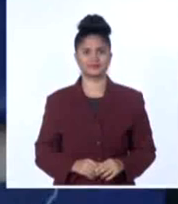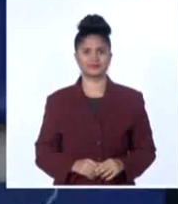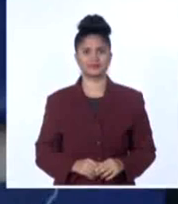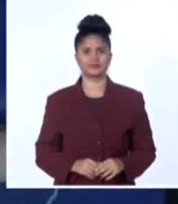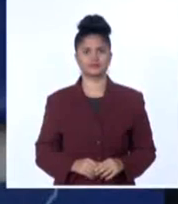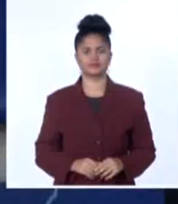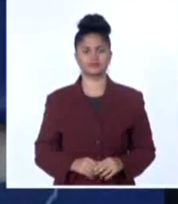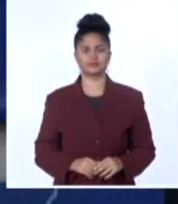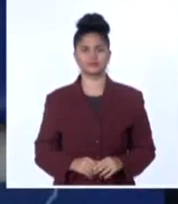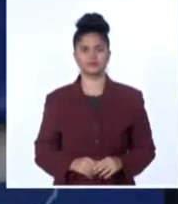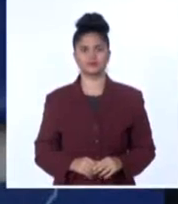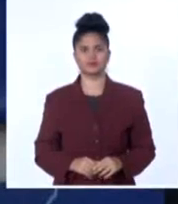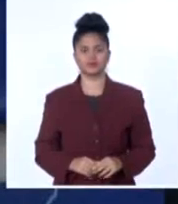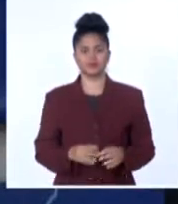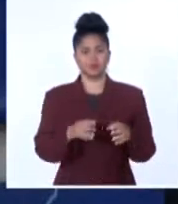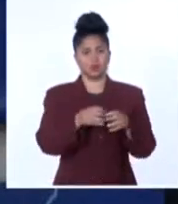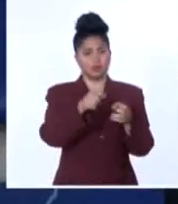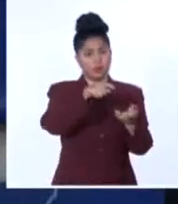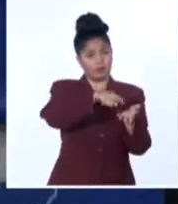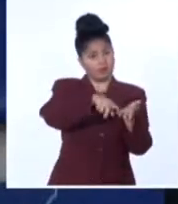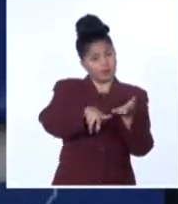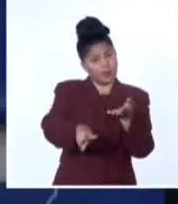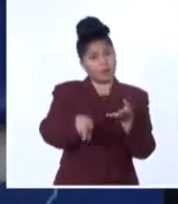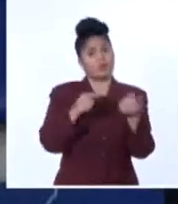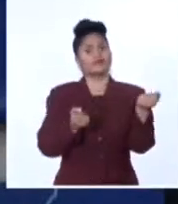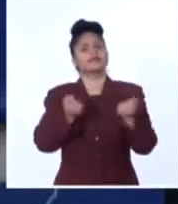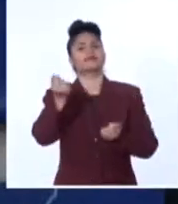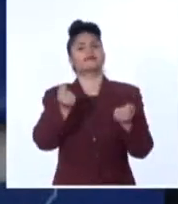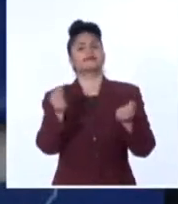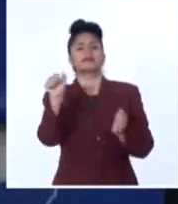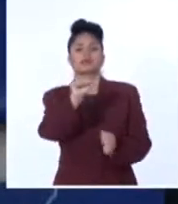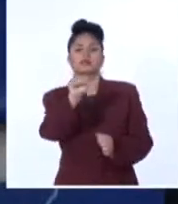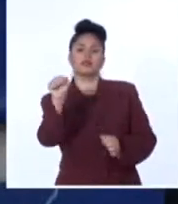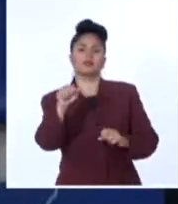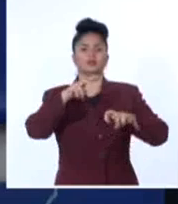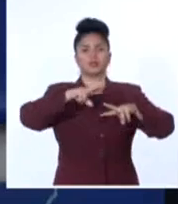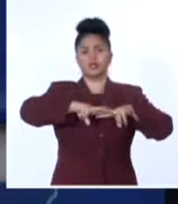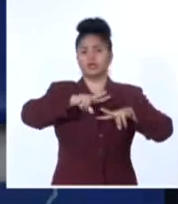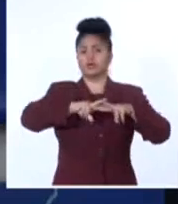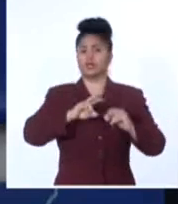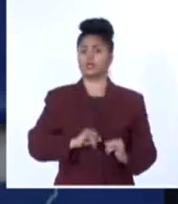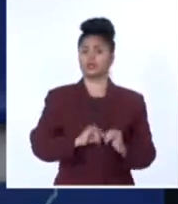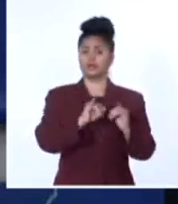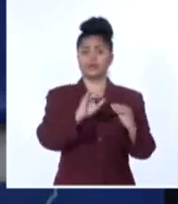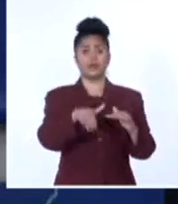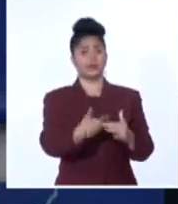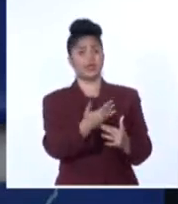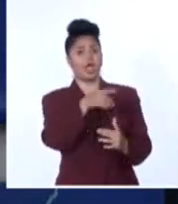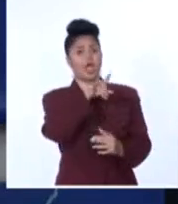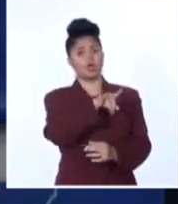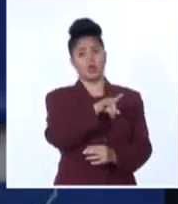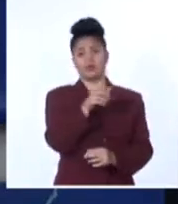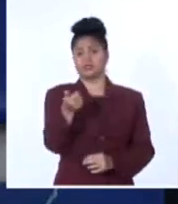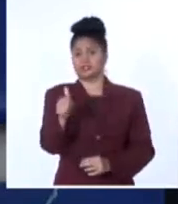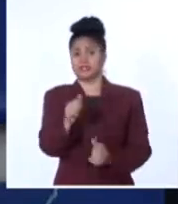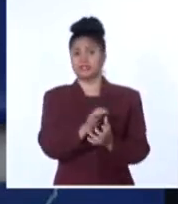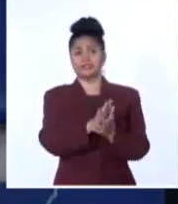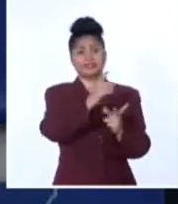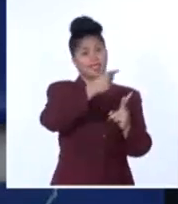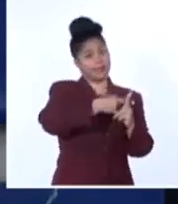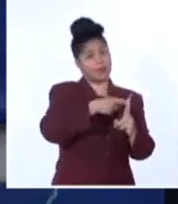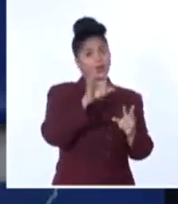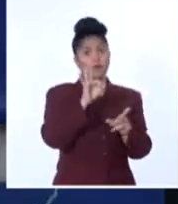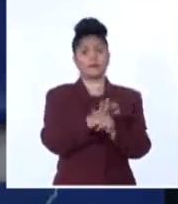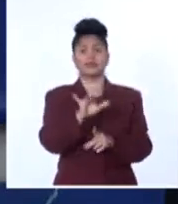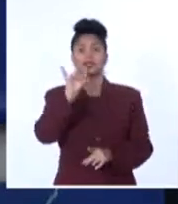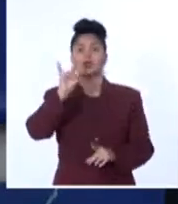La Comisión Provincial de Seguridad Vial de La Habana informa a los usuarios que los días 9 y 10 de mayo, a partir de las 9